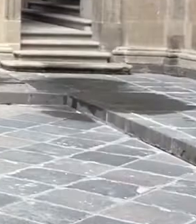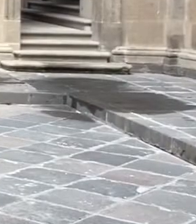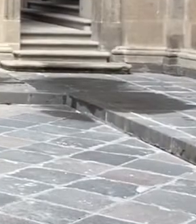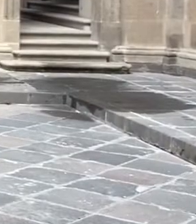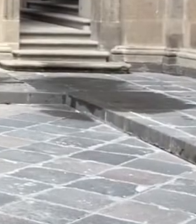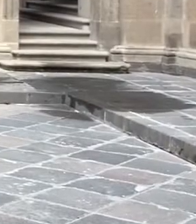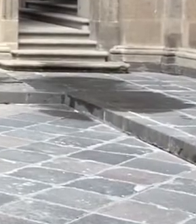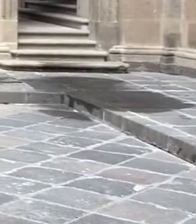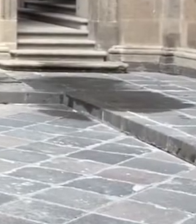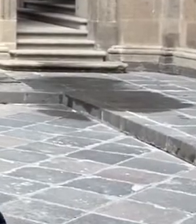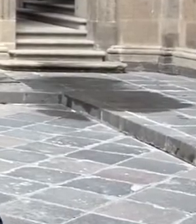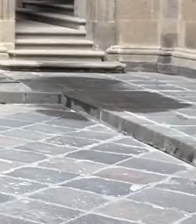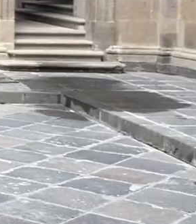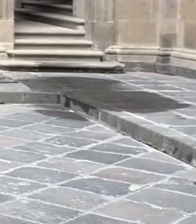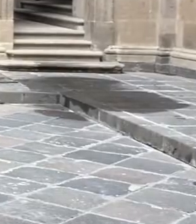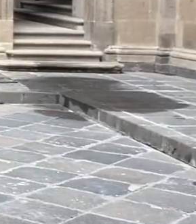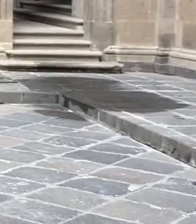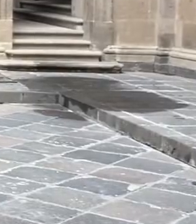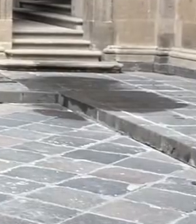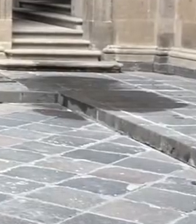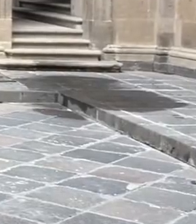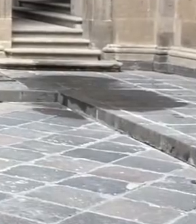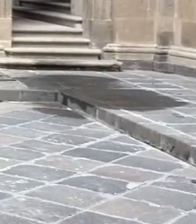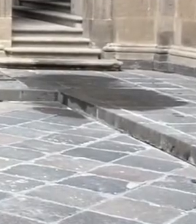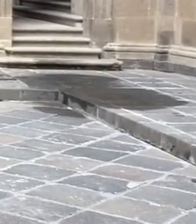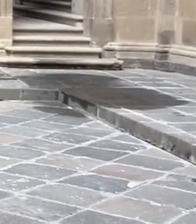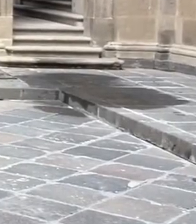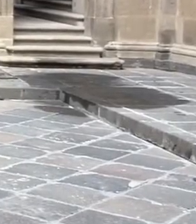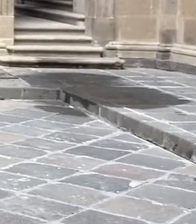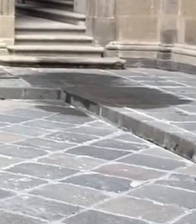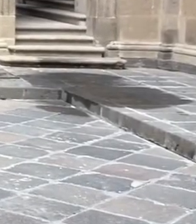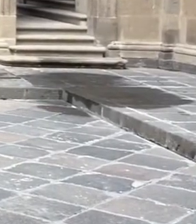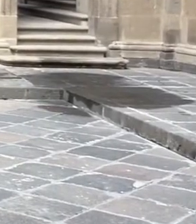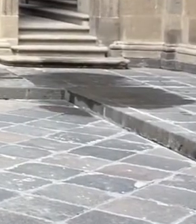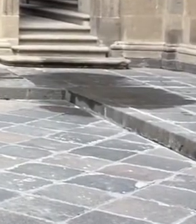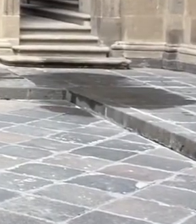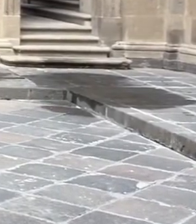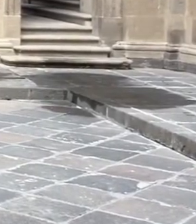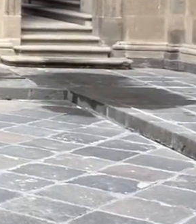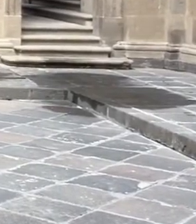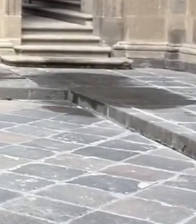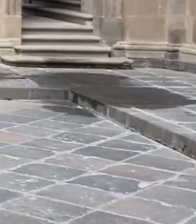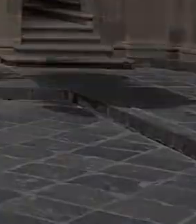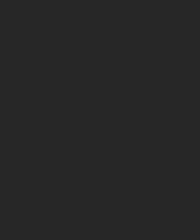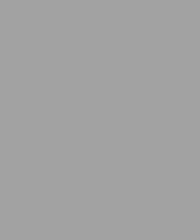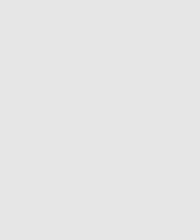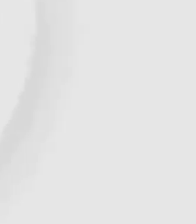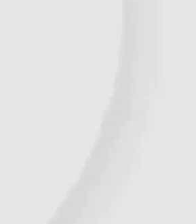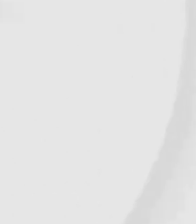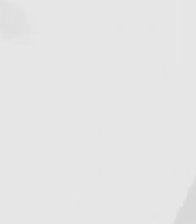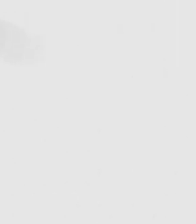Así la información desde Palacio Nacional. Los saluda como todos los días Ángel Molina.